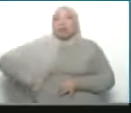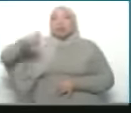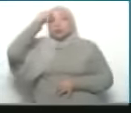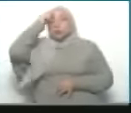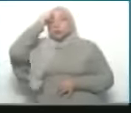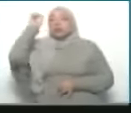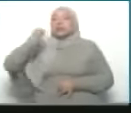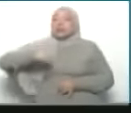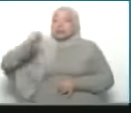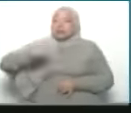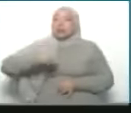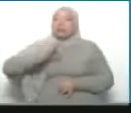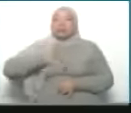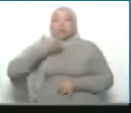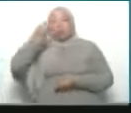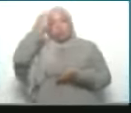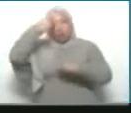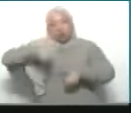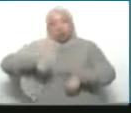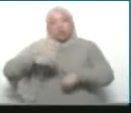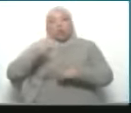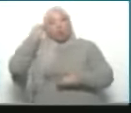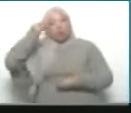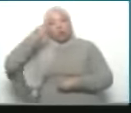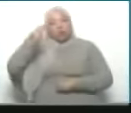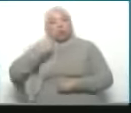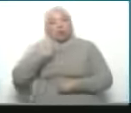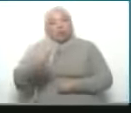Erdogan de Turquía así lo creo así lo opino y así lo digo gracias gracias gracias Gracias.